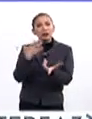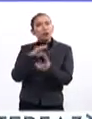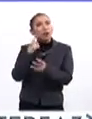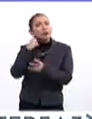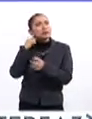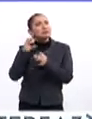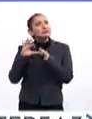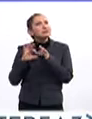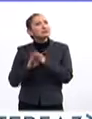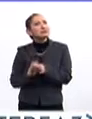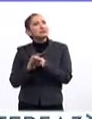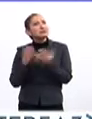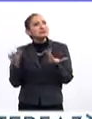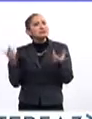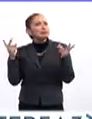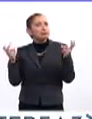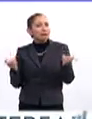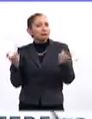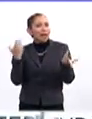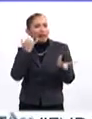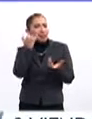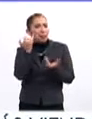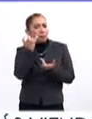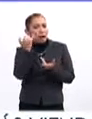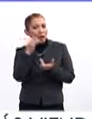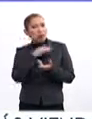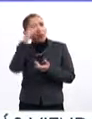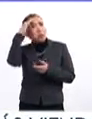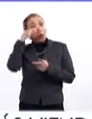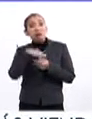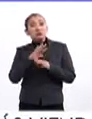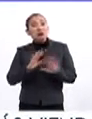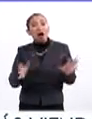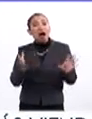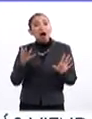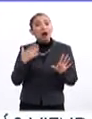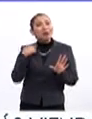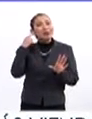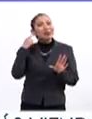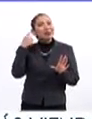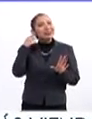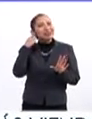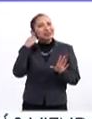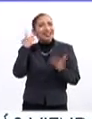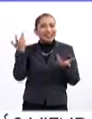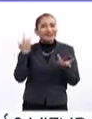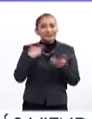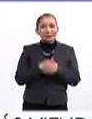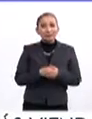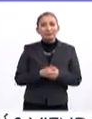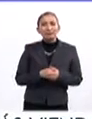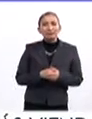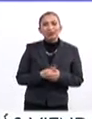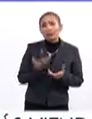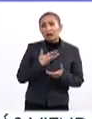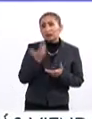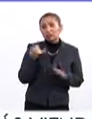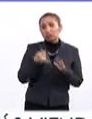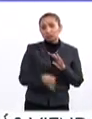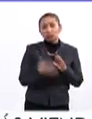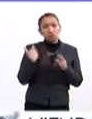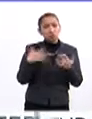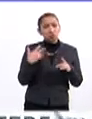musicalidad en términos de idioma que se te quedan así como una tonadilla en la oreja y tienen una